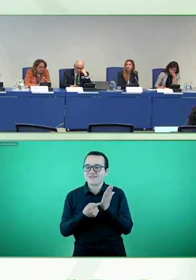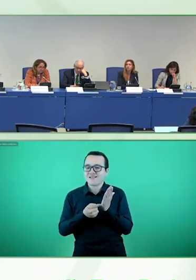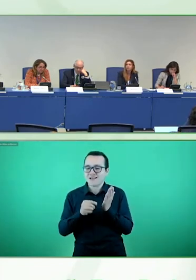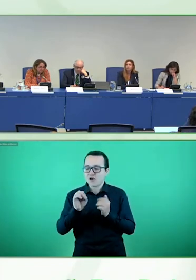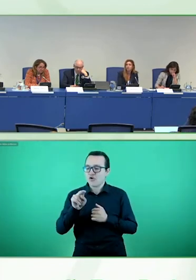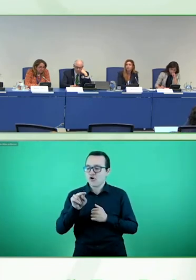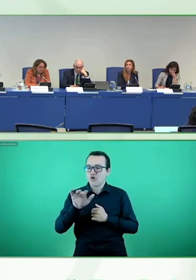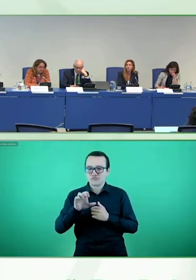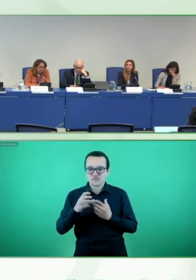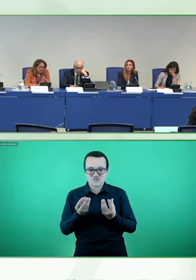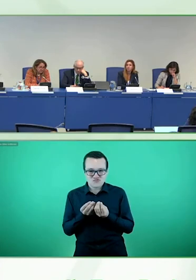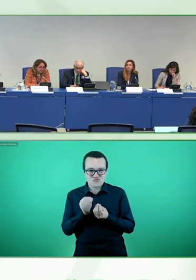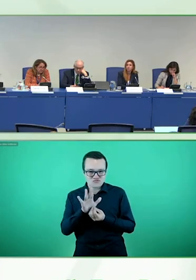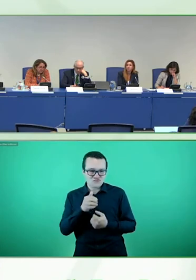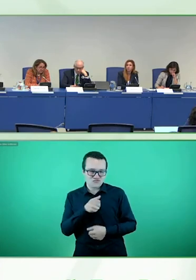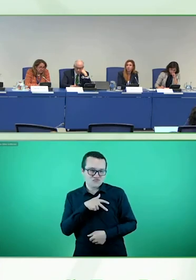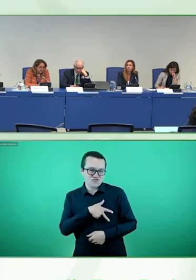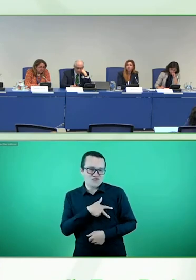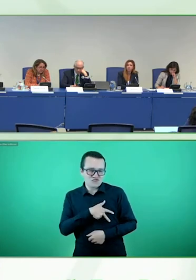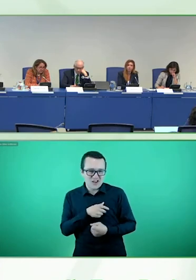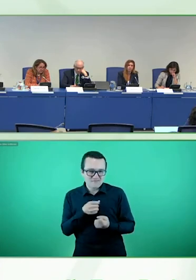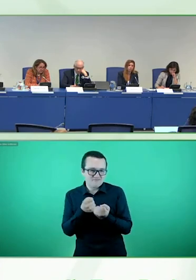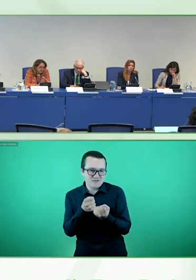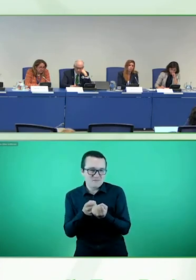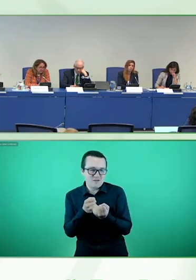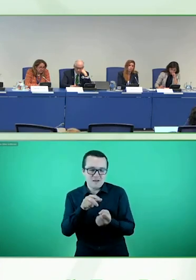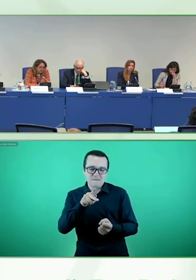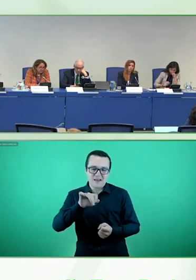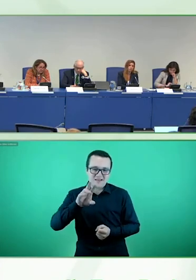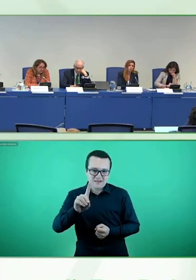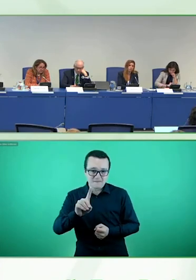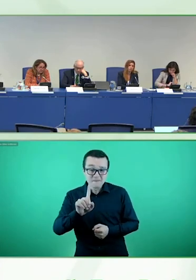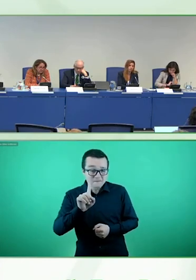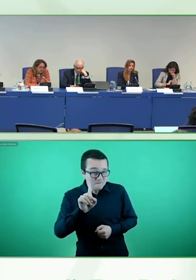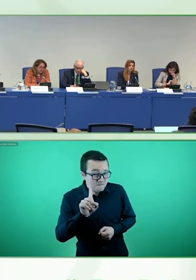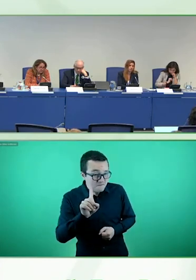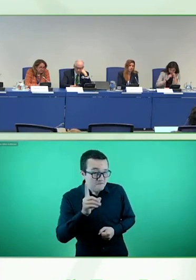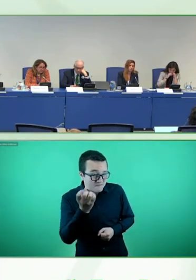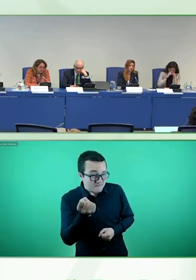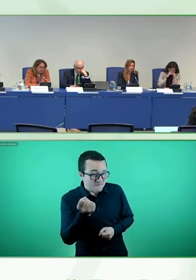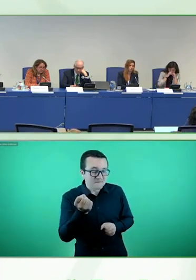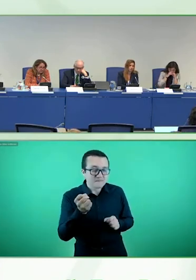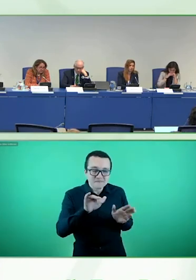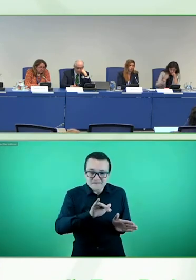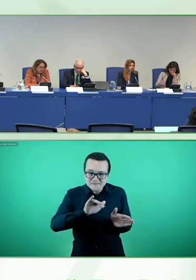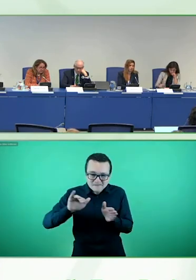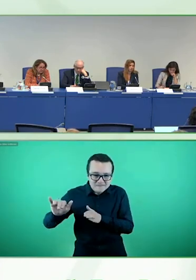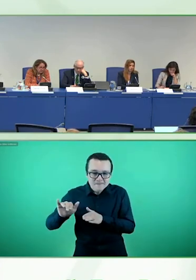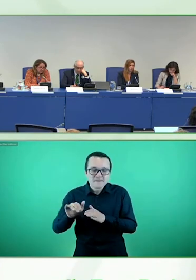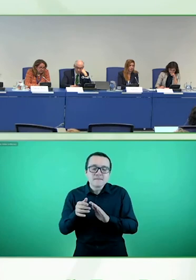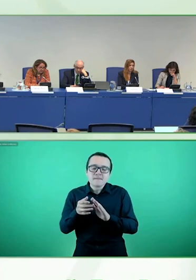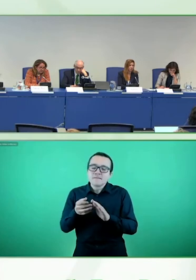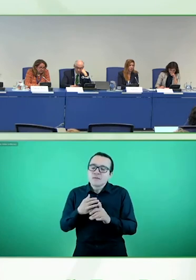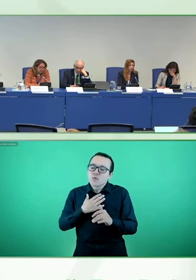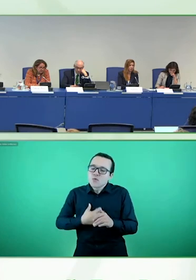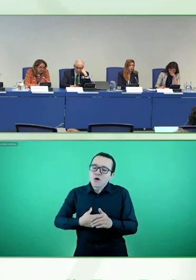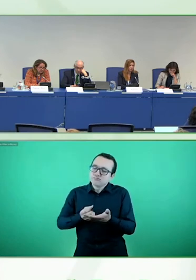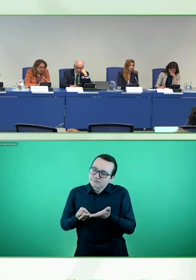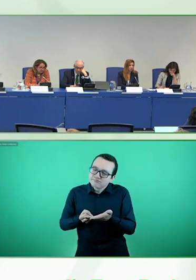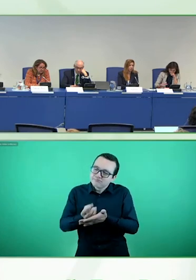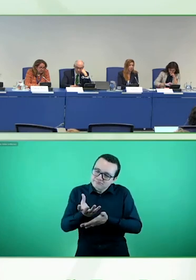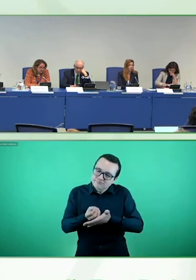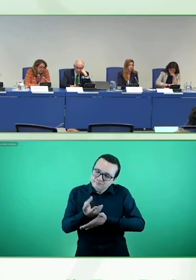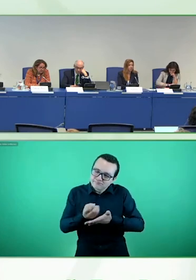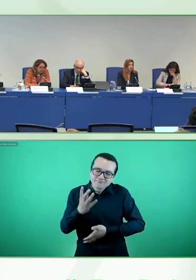pare unos breves segundos de más en otra de las experiencias y de las acciones muy decididas